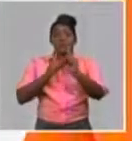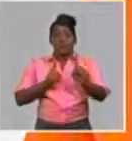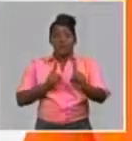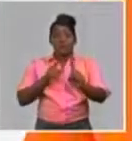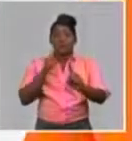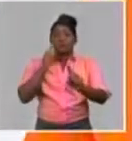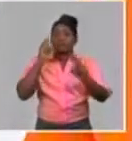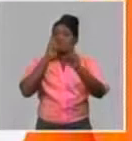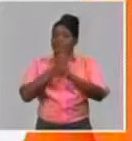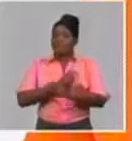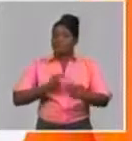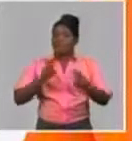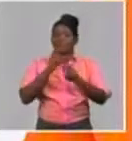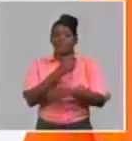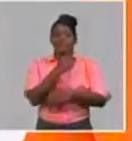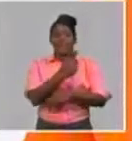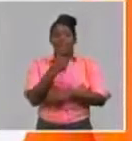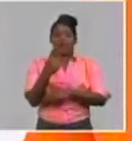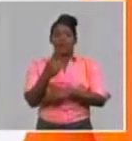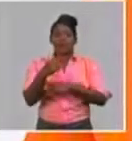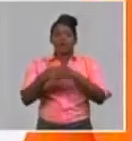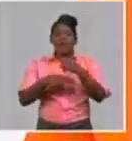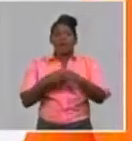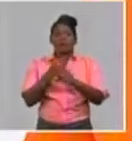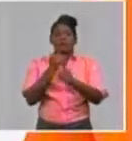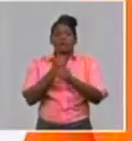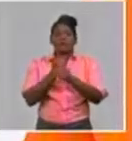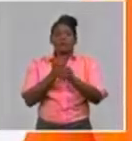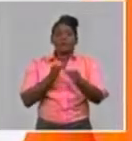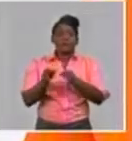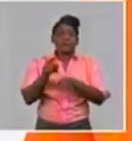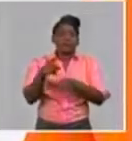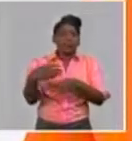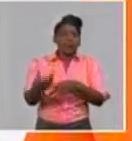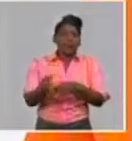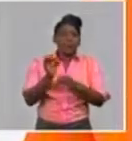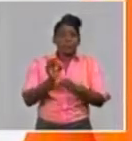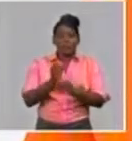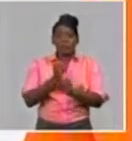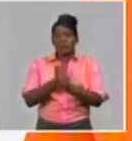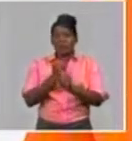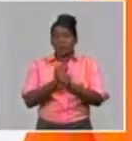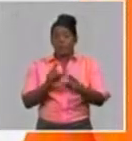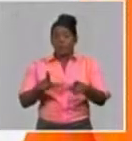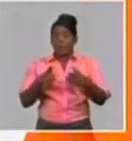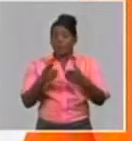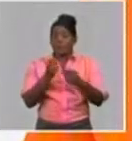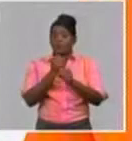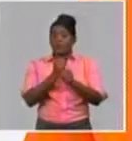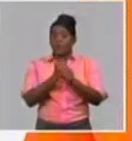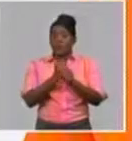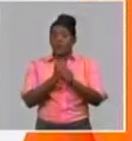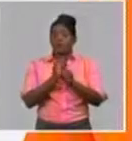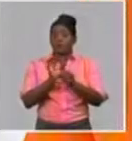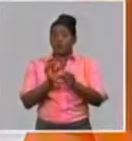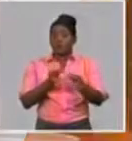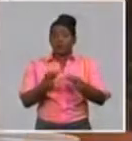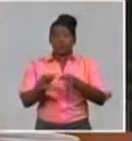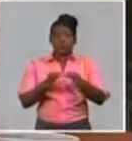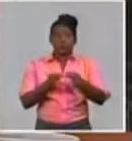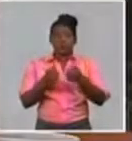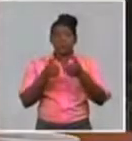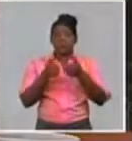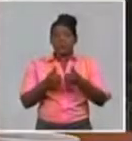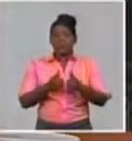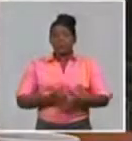y determinación de los cargos por su naturaleza y funciones, que pueden aplicarlo con efectividad y control de sus funciones, además de los ya